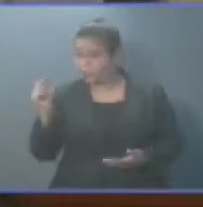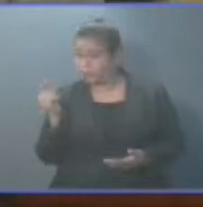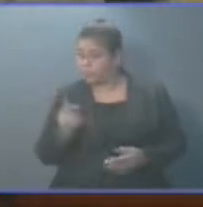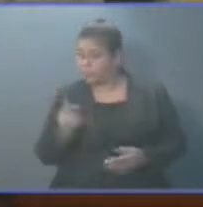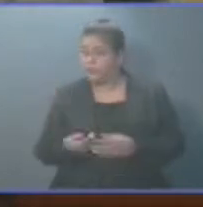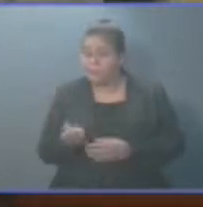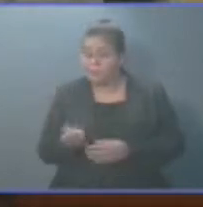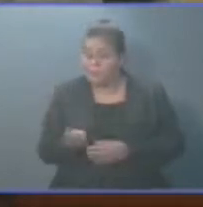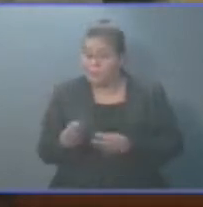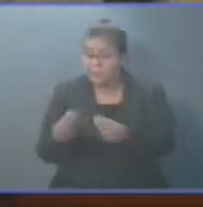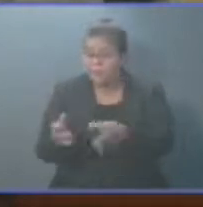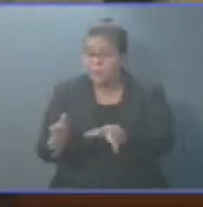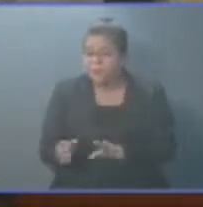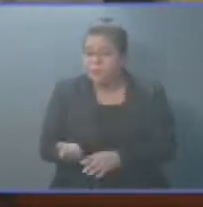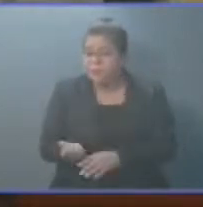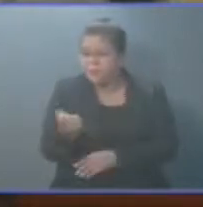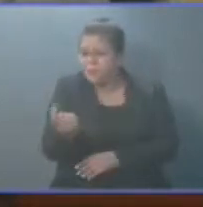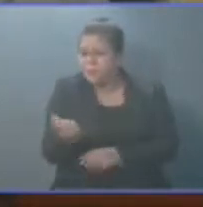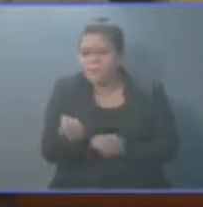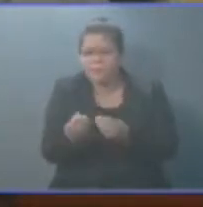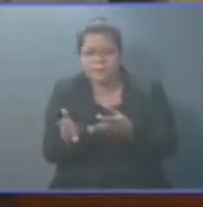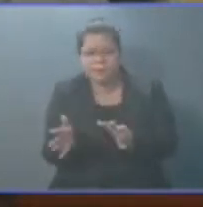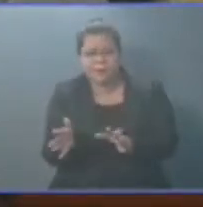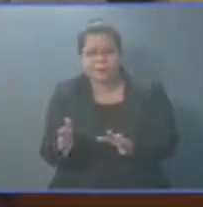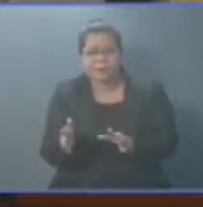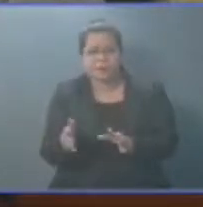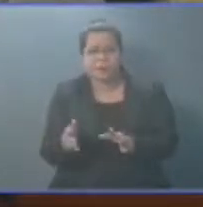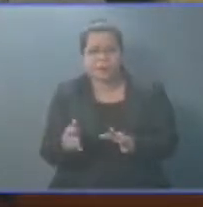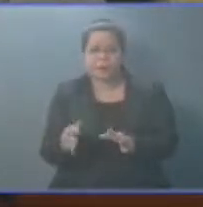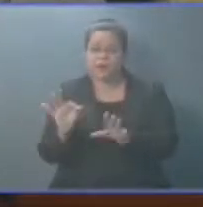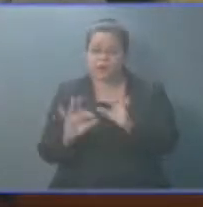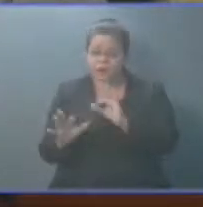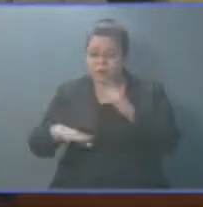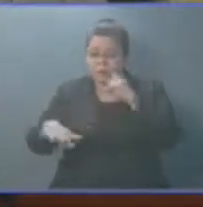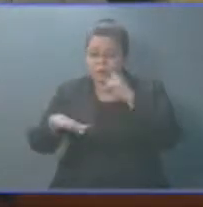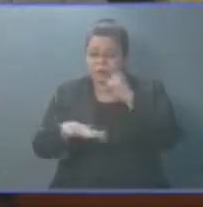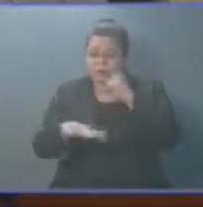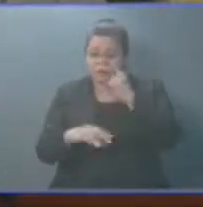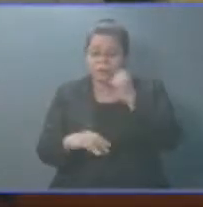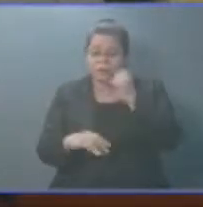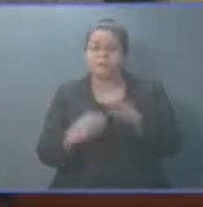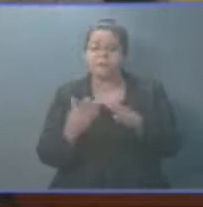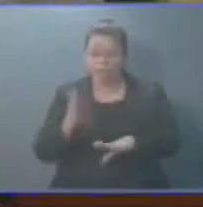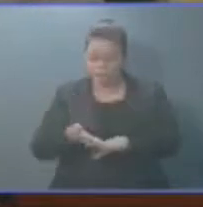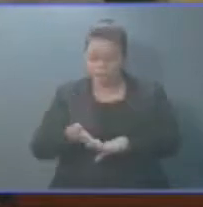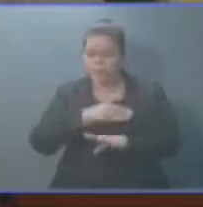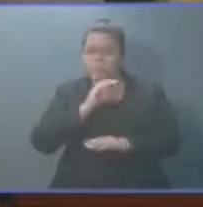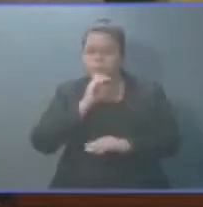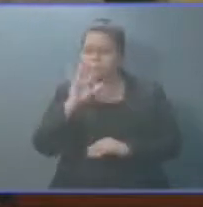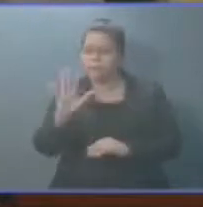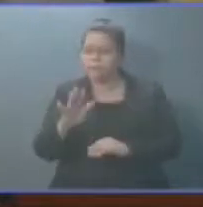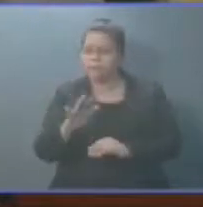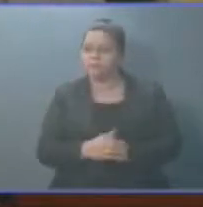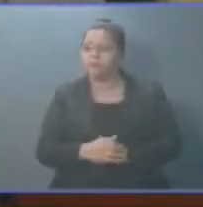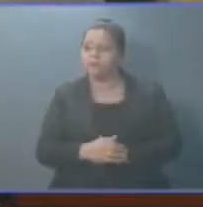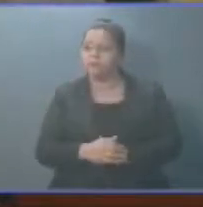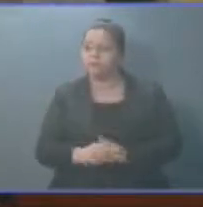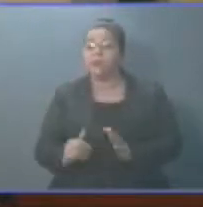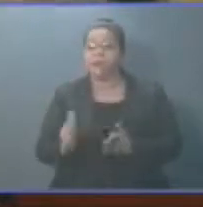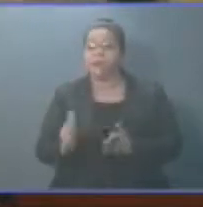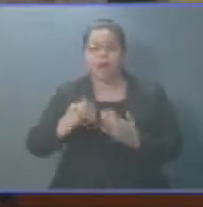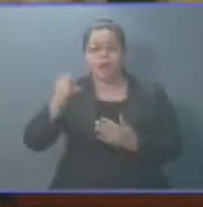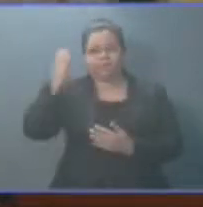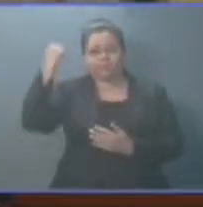por perderse. Y hay rubros que, como lo hemos señalado, son de vital